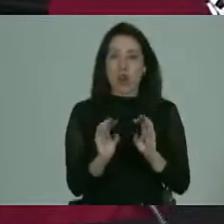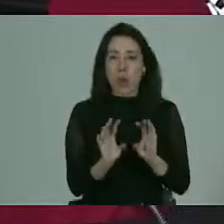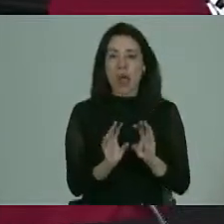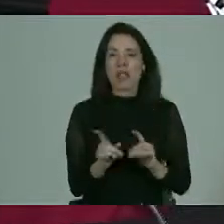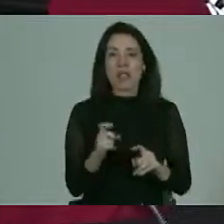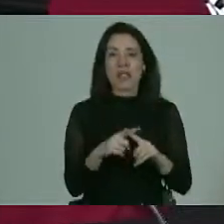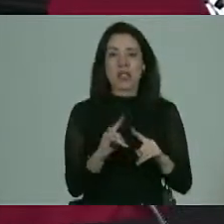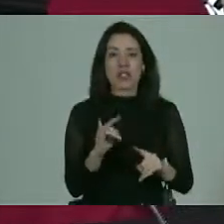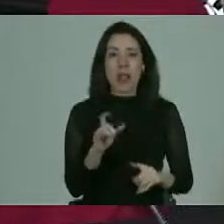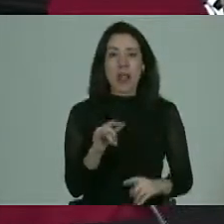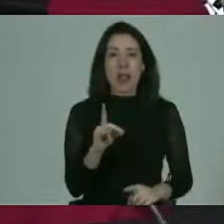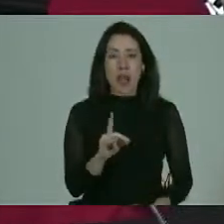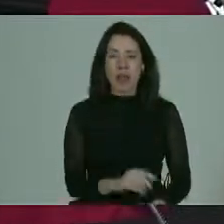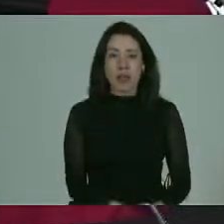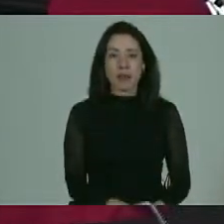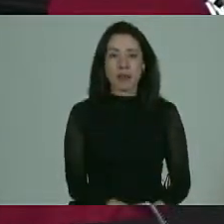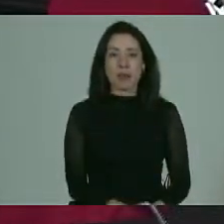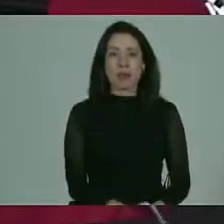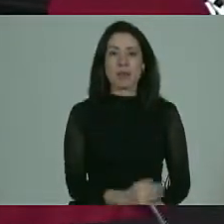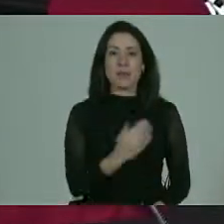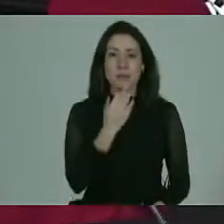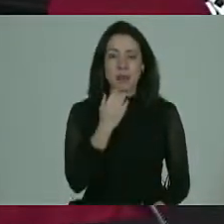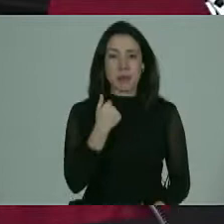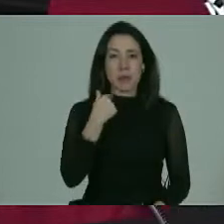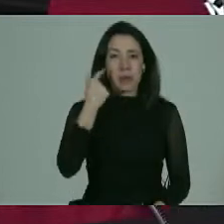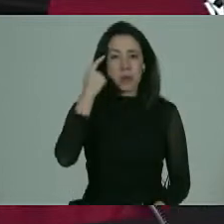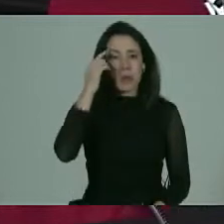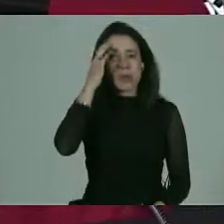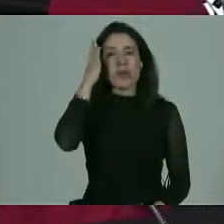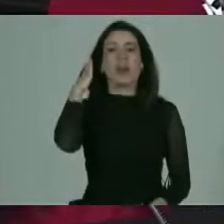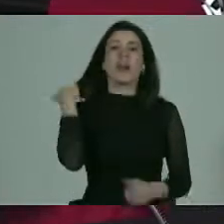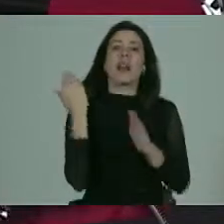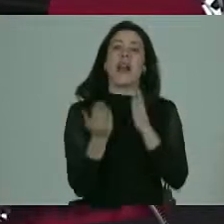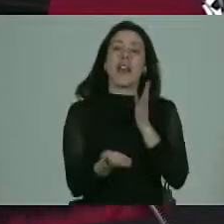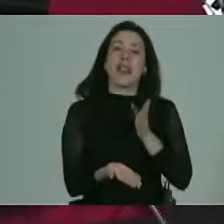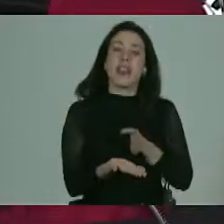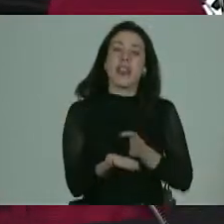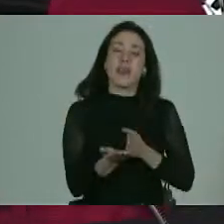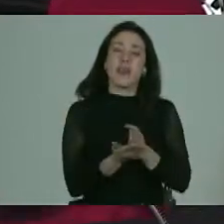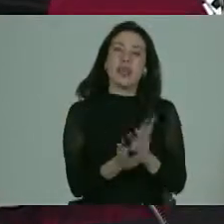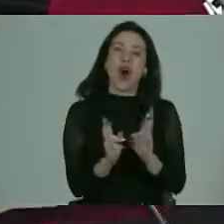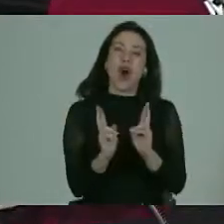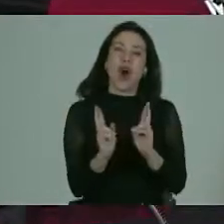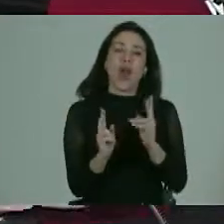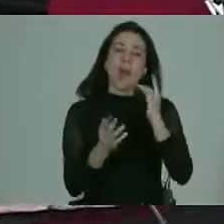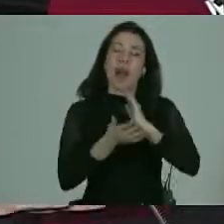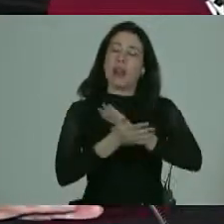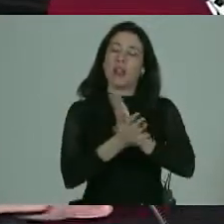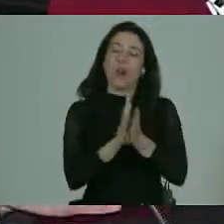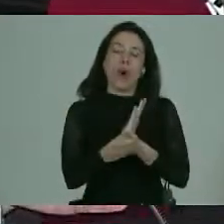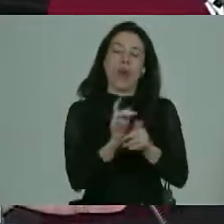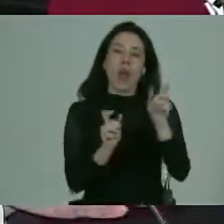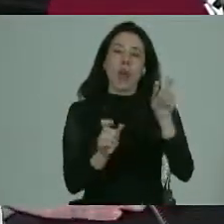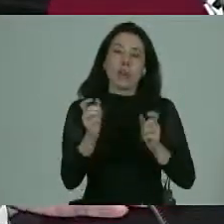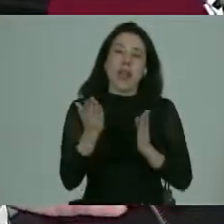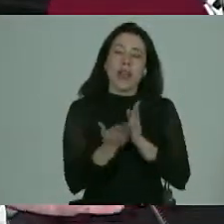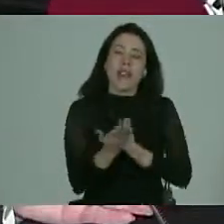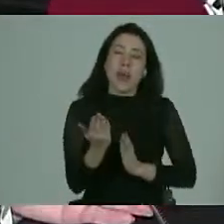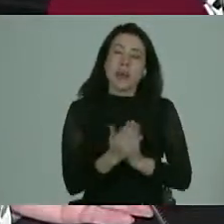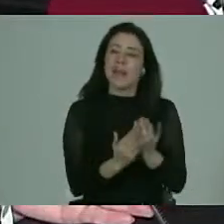en sexualidad y por otro lado creo que esto tiene que partir desde ojalá para la población general desde muy